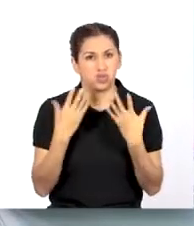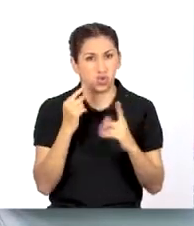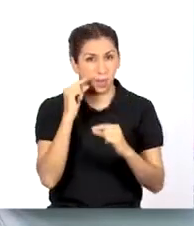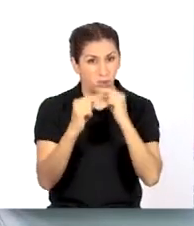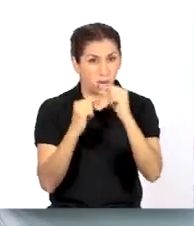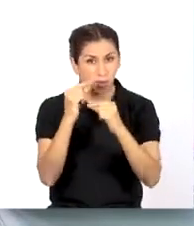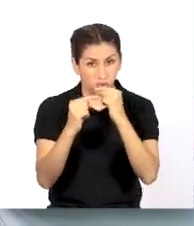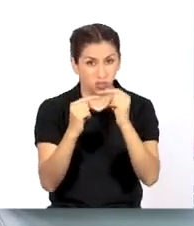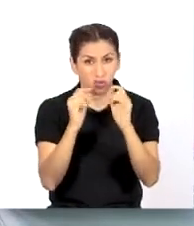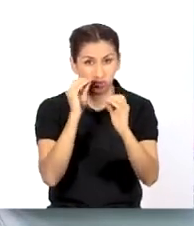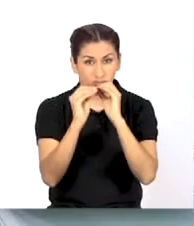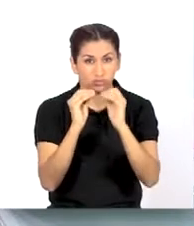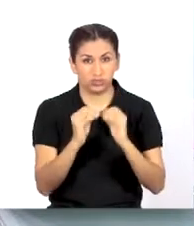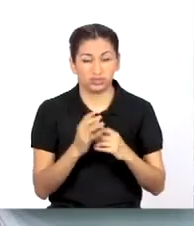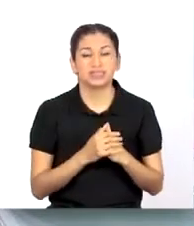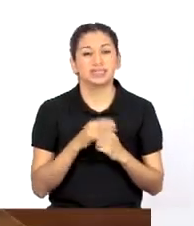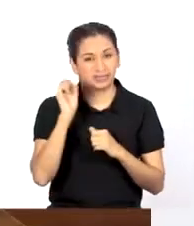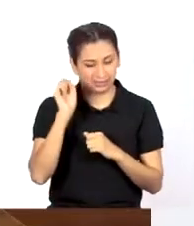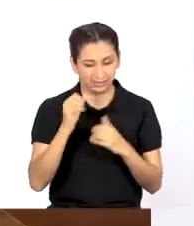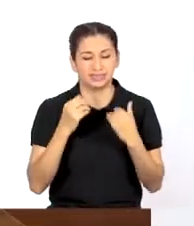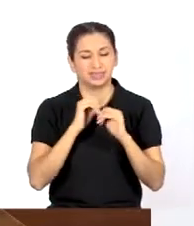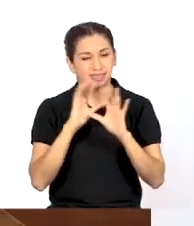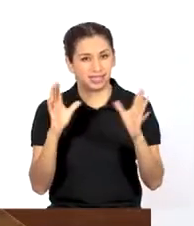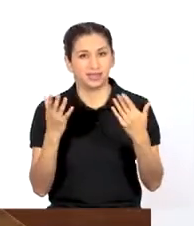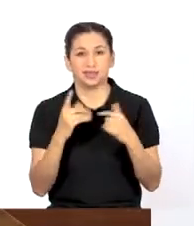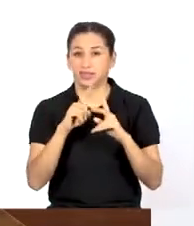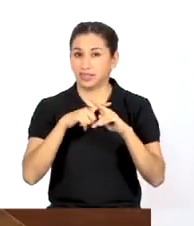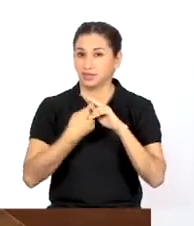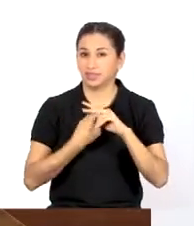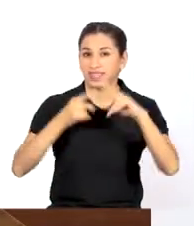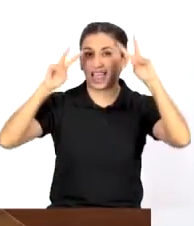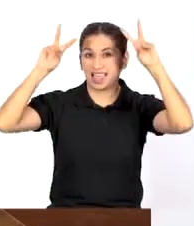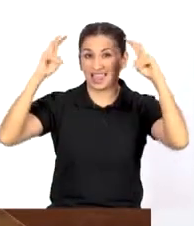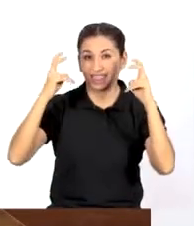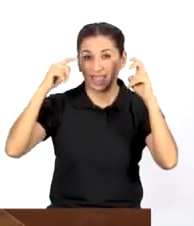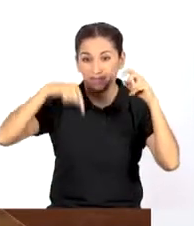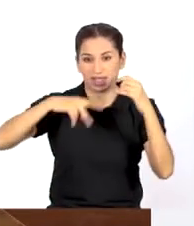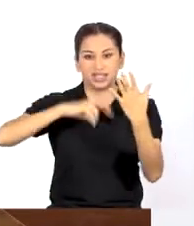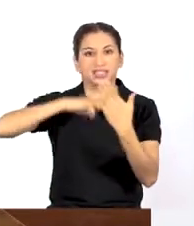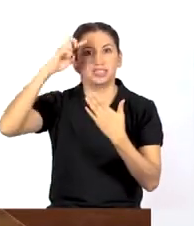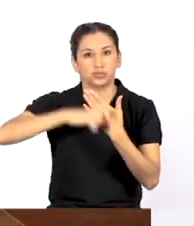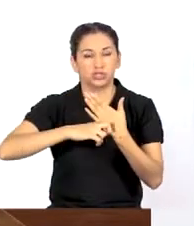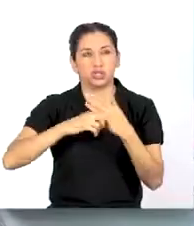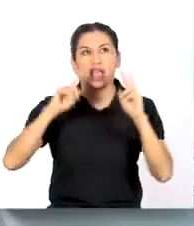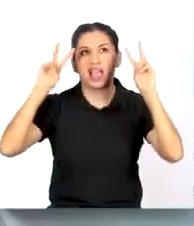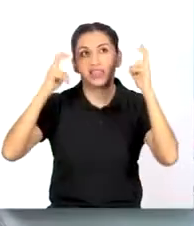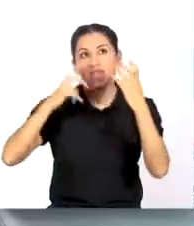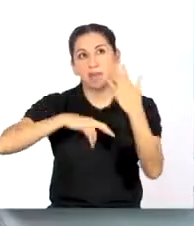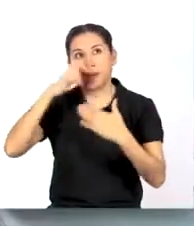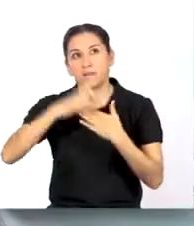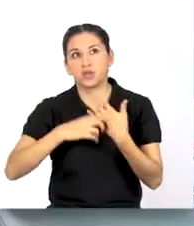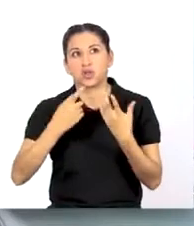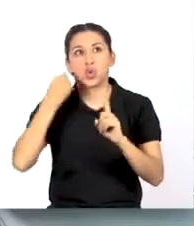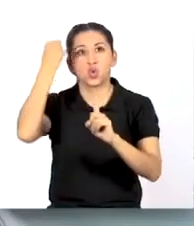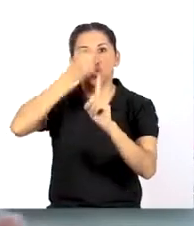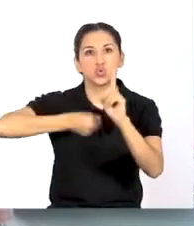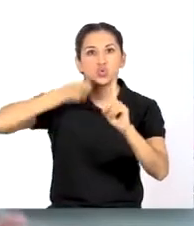ir elaborándolos poco a poco. ¡Claro que sí! Comencemos por el título del proyecto. Título.